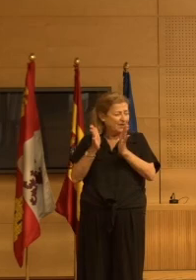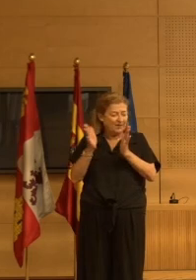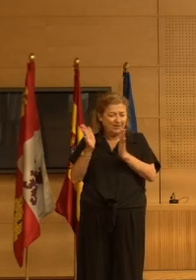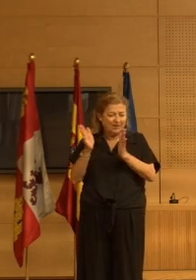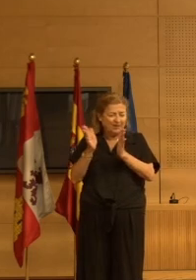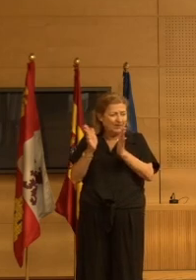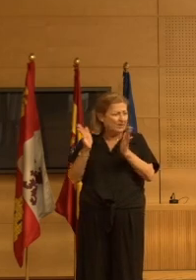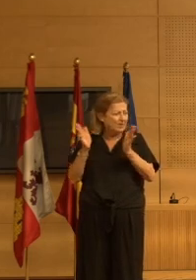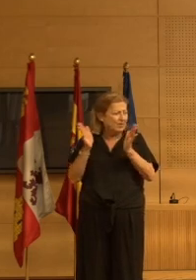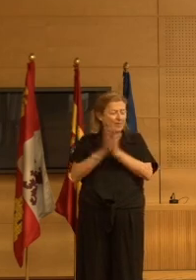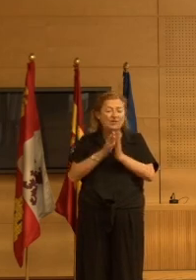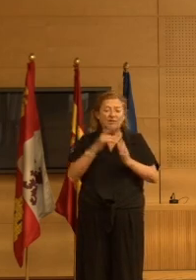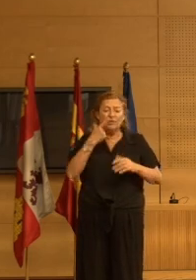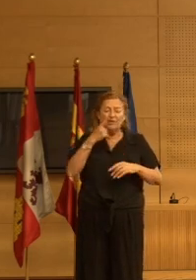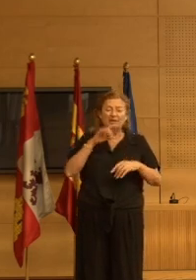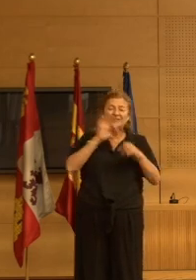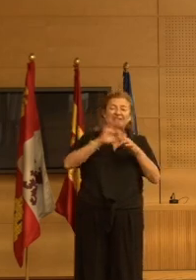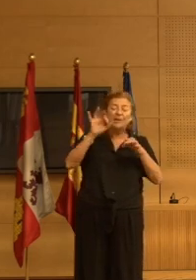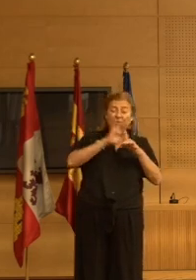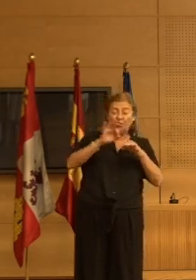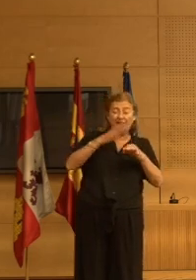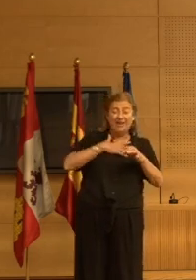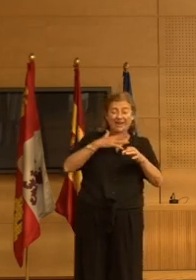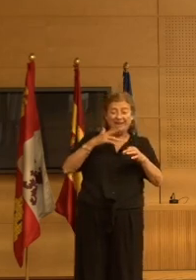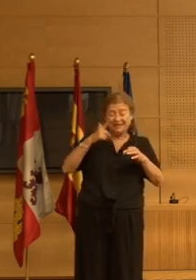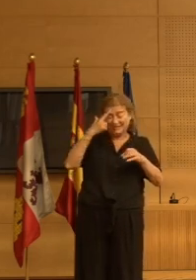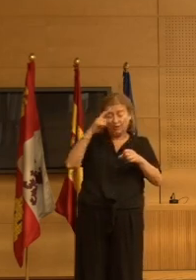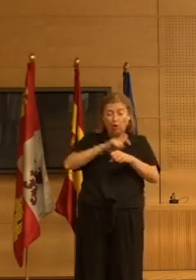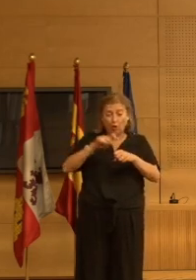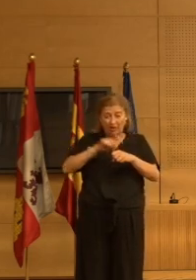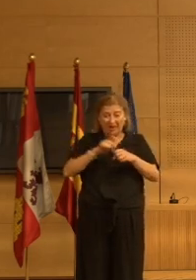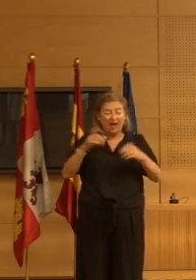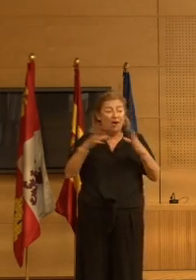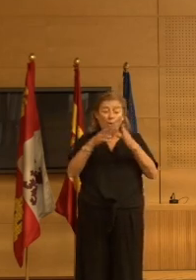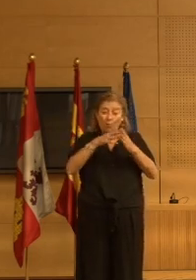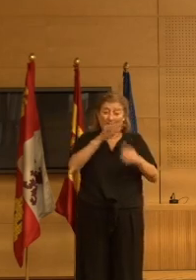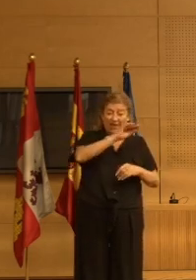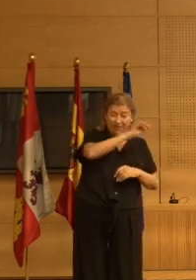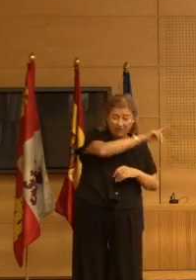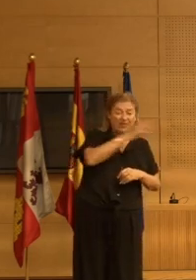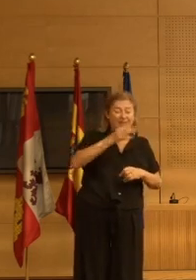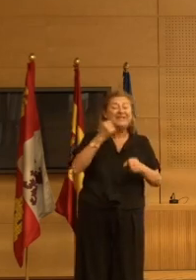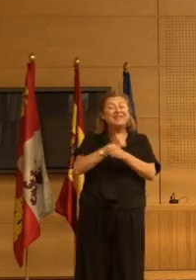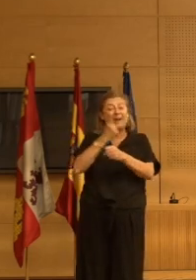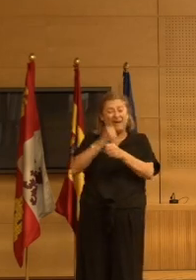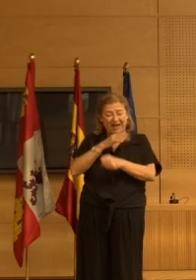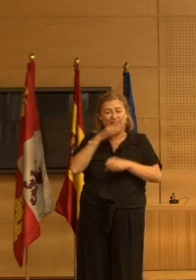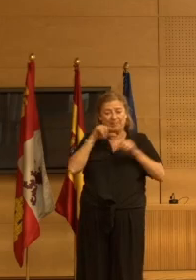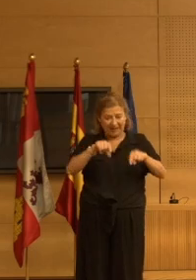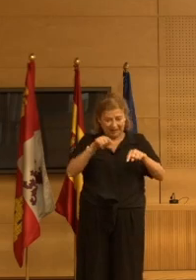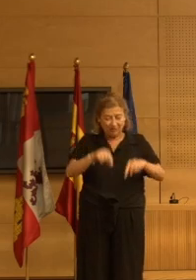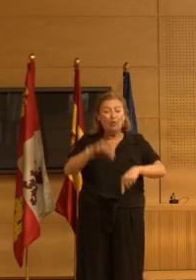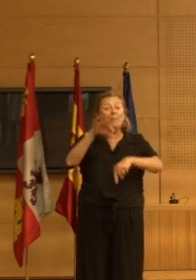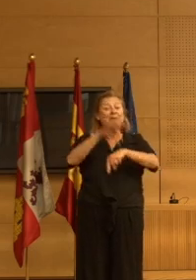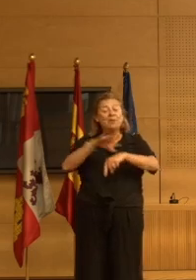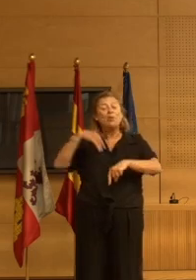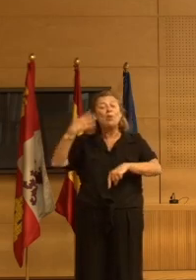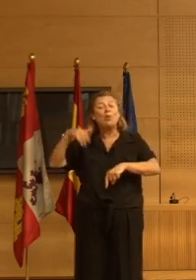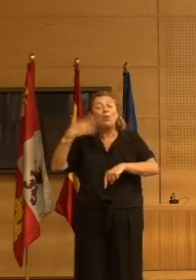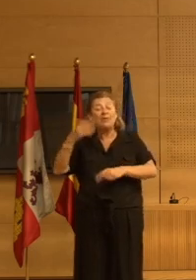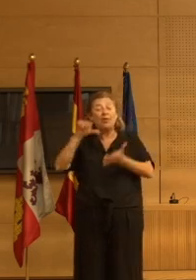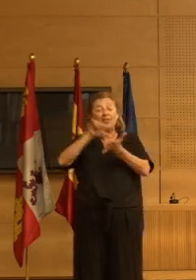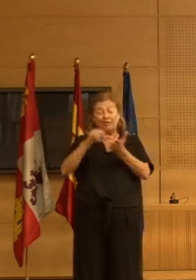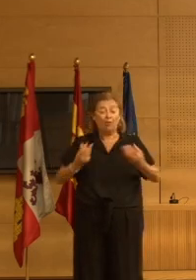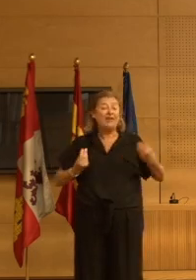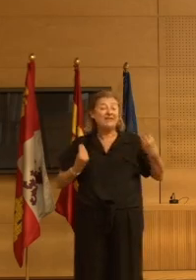reforzar también servicios de psicología en comunidad claramente y hay que trabajar para eso el médico cuando está en el